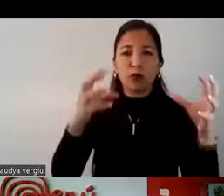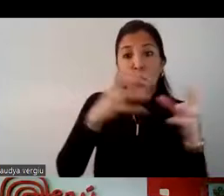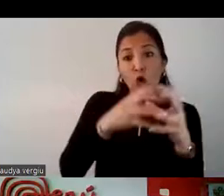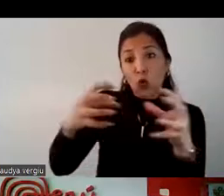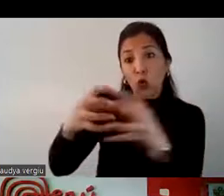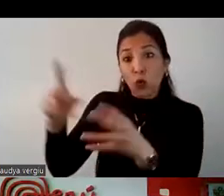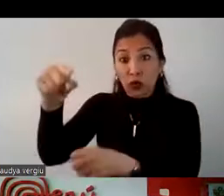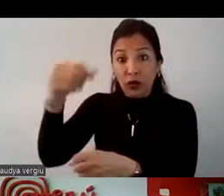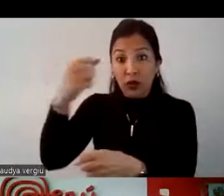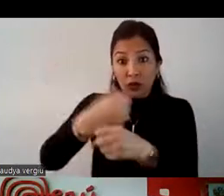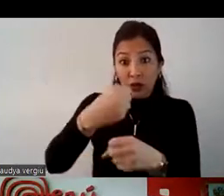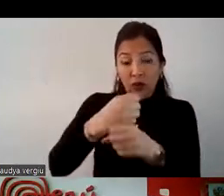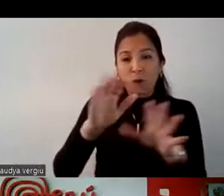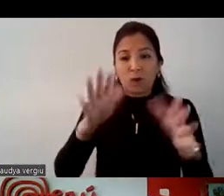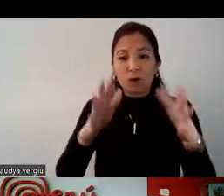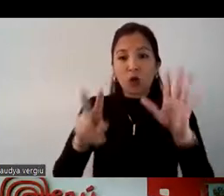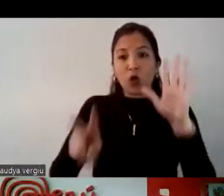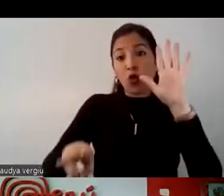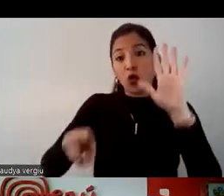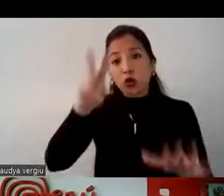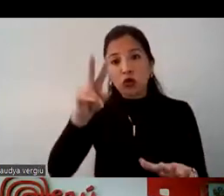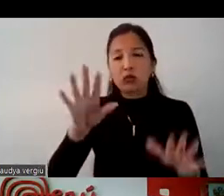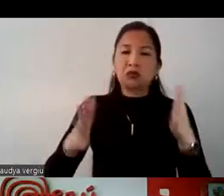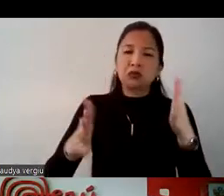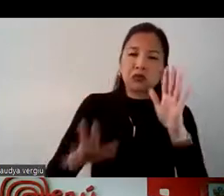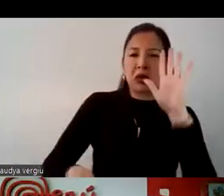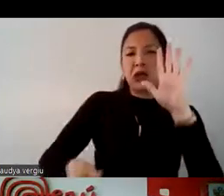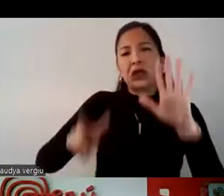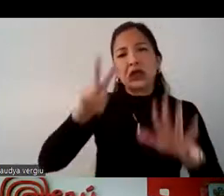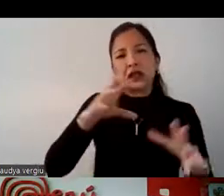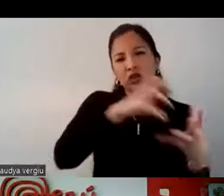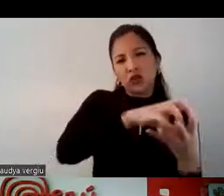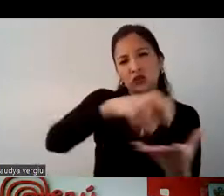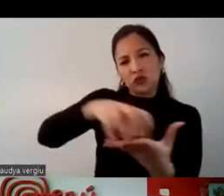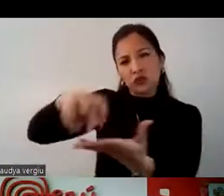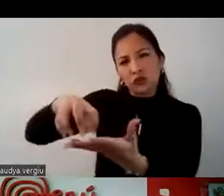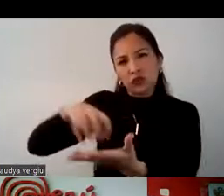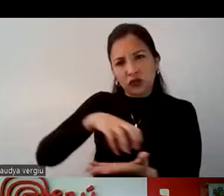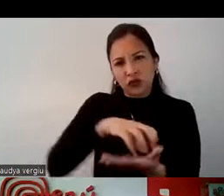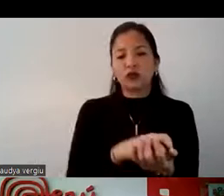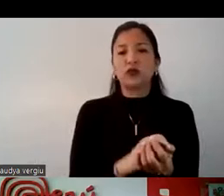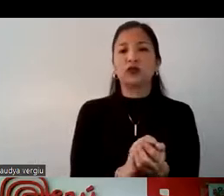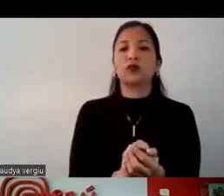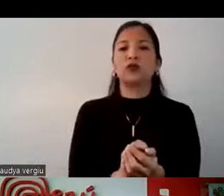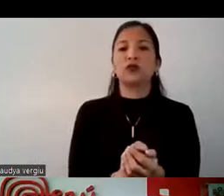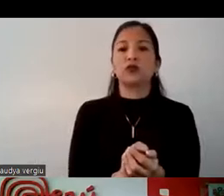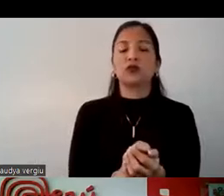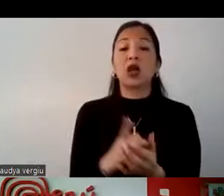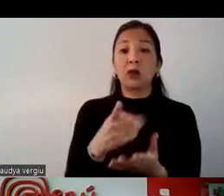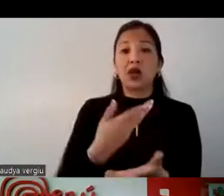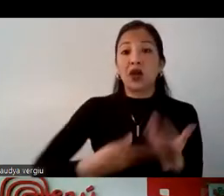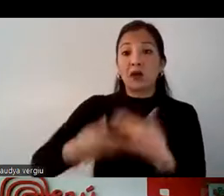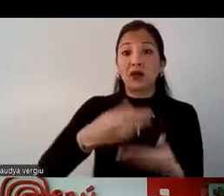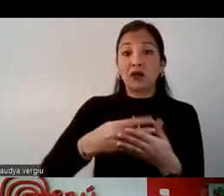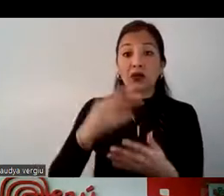turoperadores ecuatorianos, muy interesados en incrementar la oferta de turismo que ellos tienen de Perú.